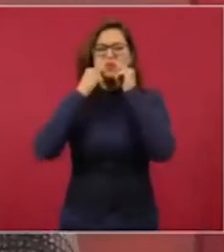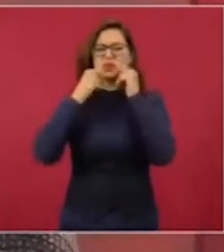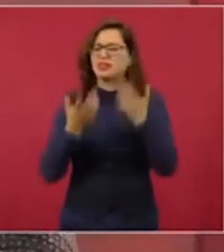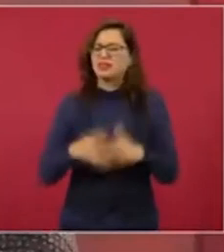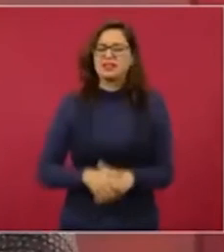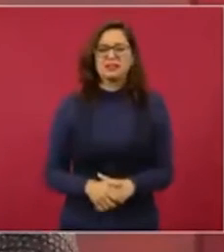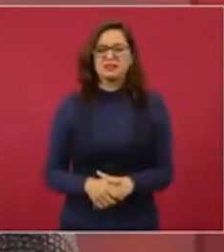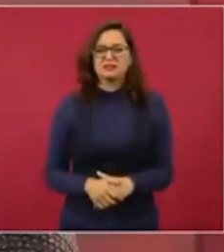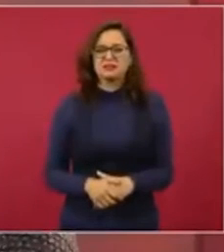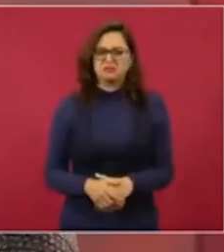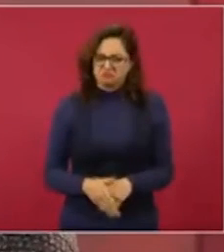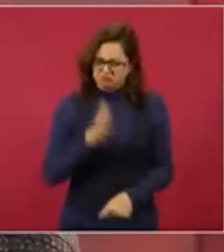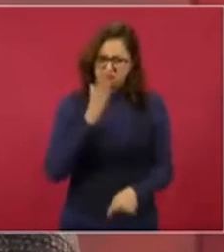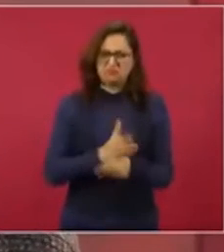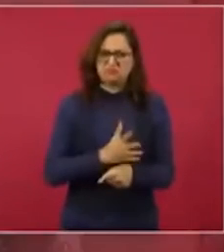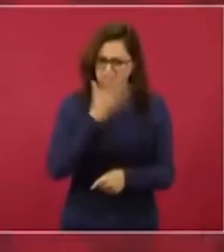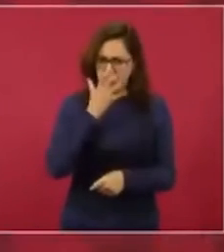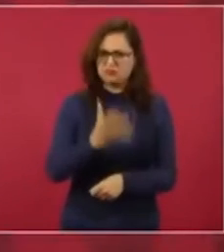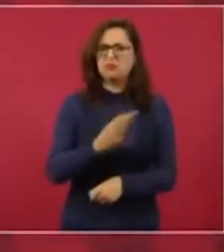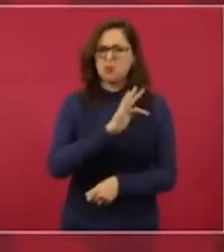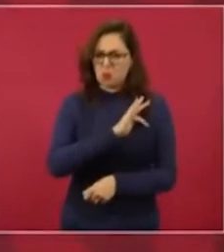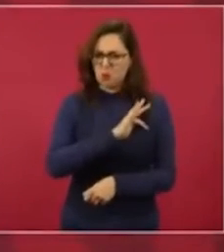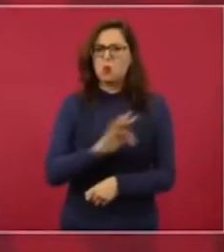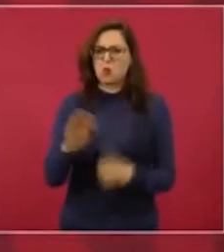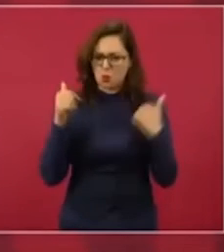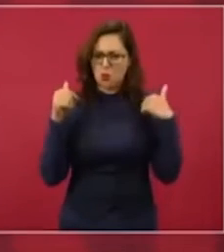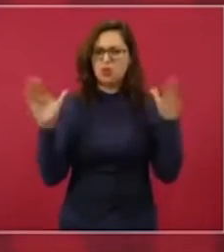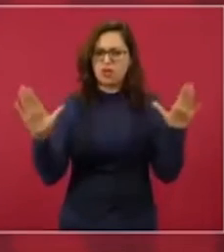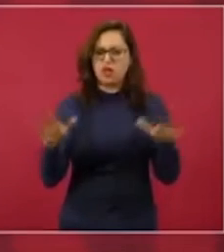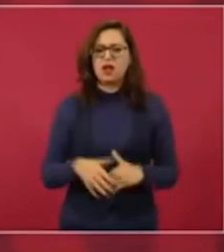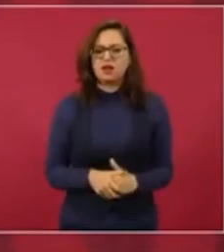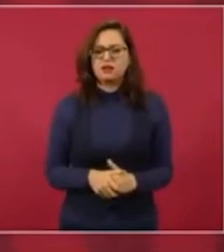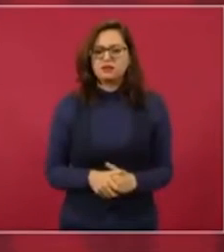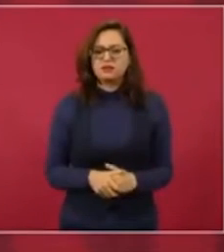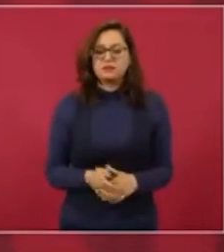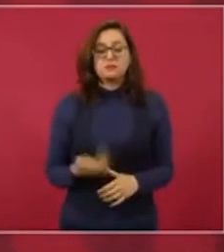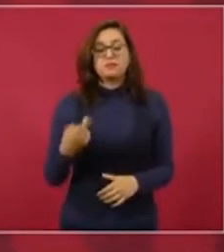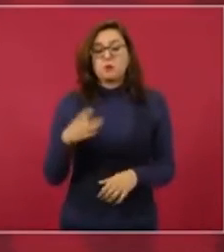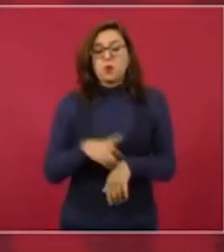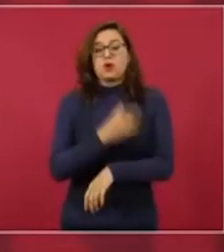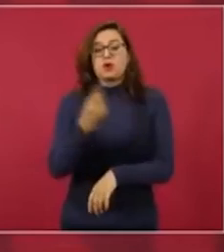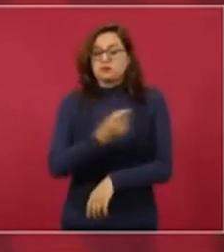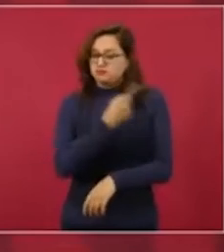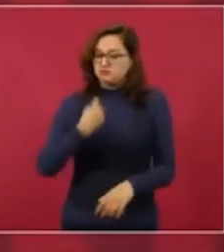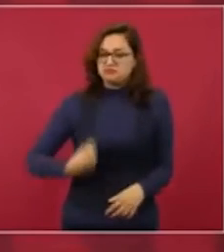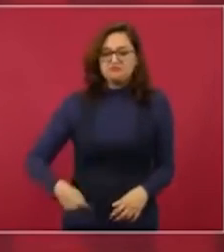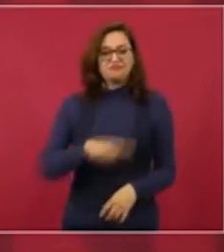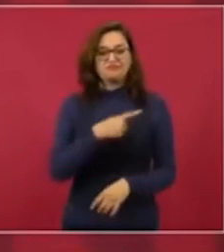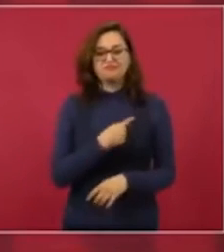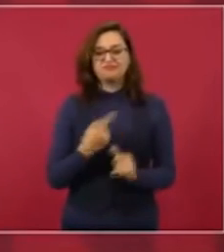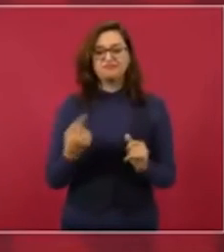decir que no somos iguales.